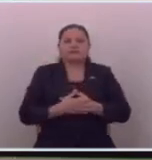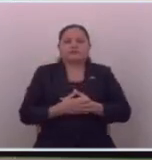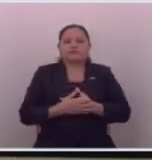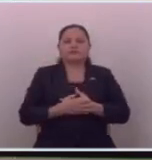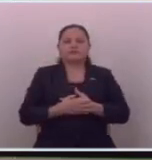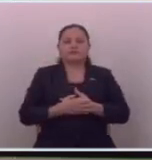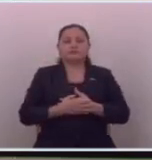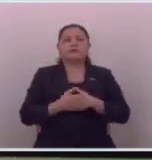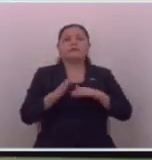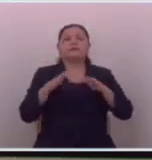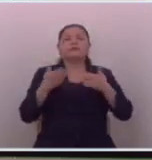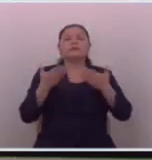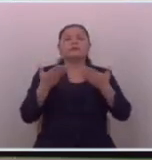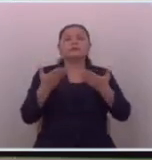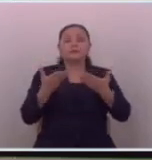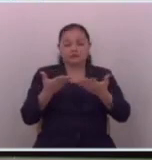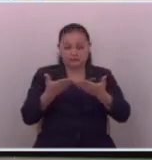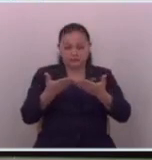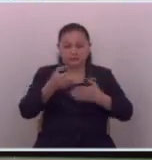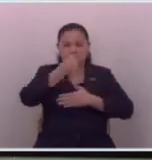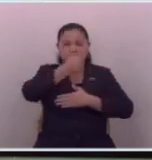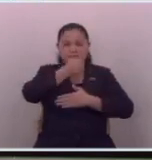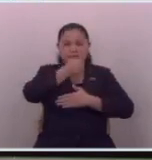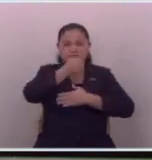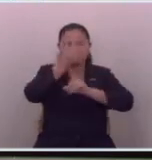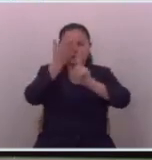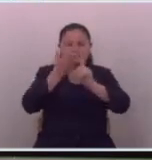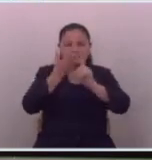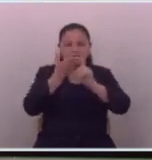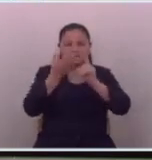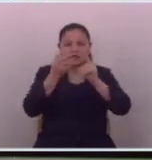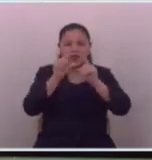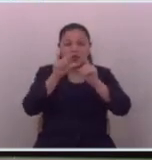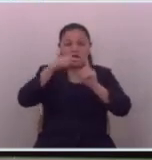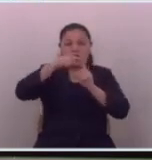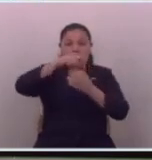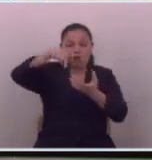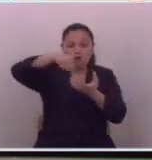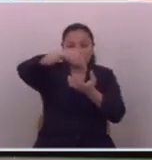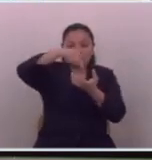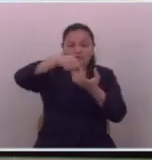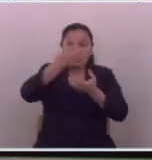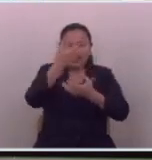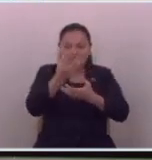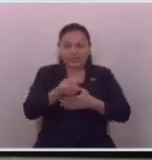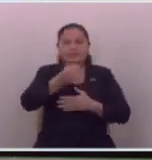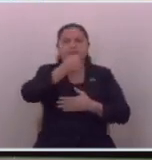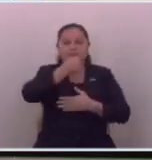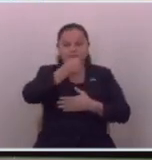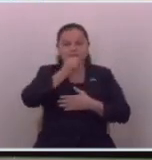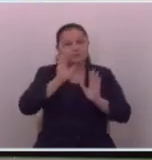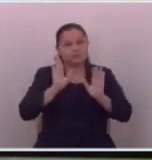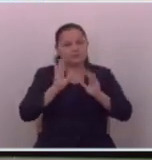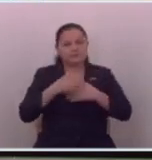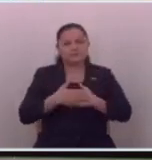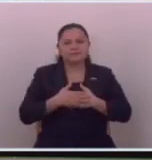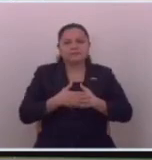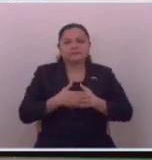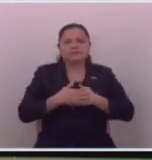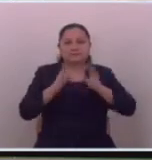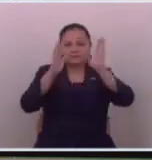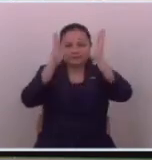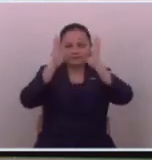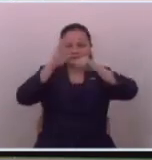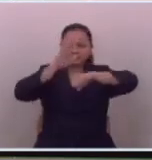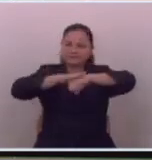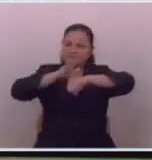para los periodistas por el día del periodista así que atención